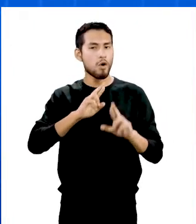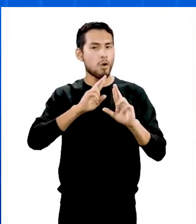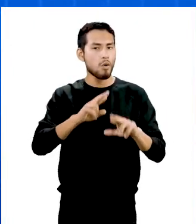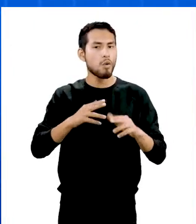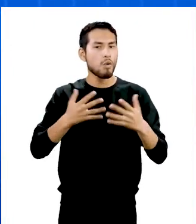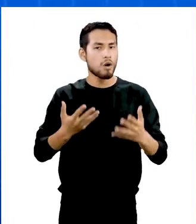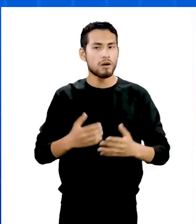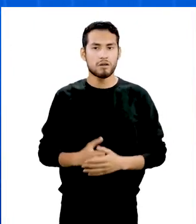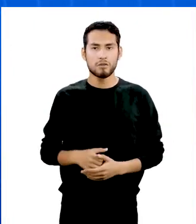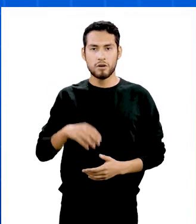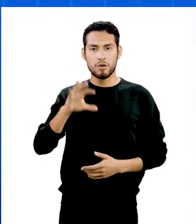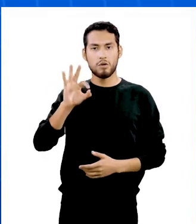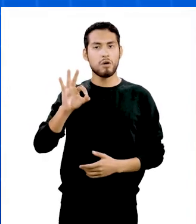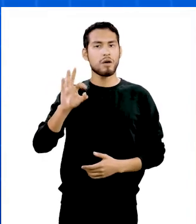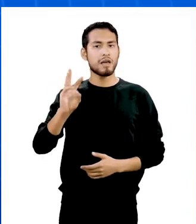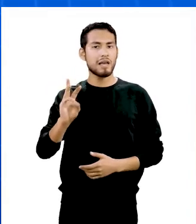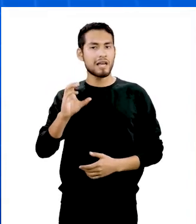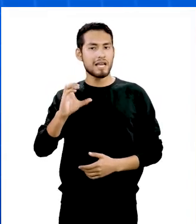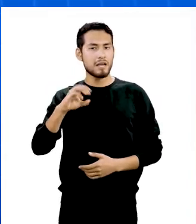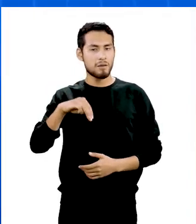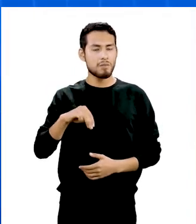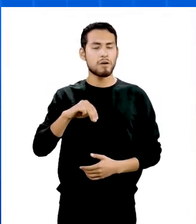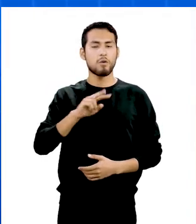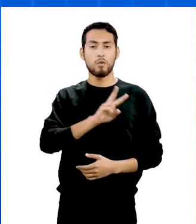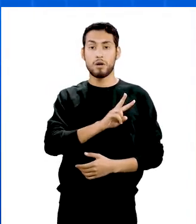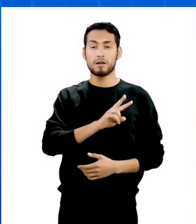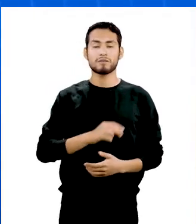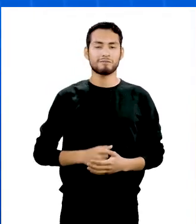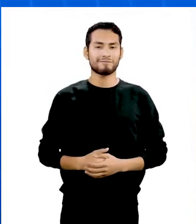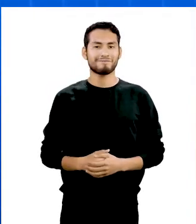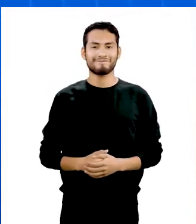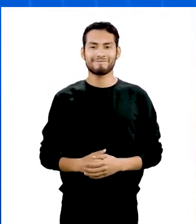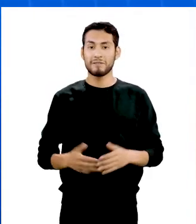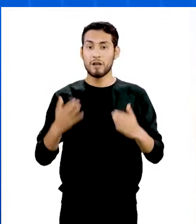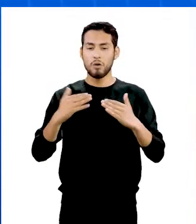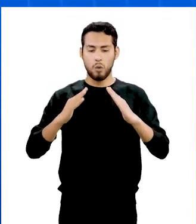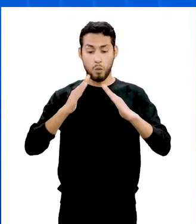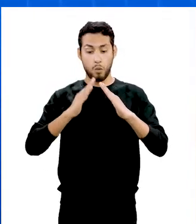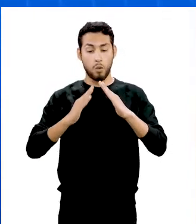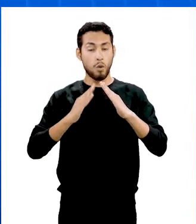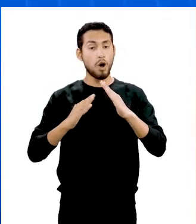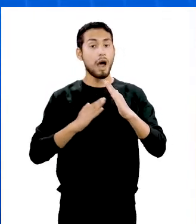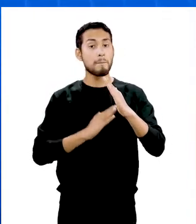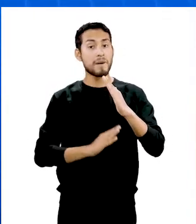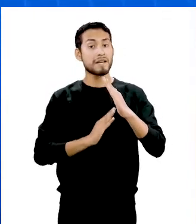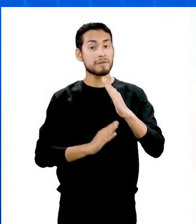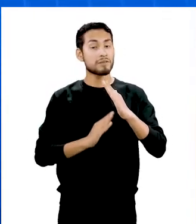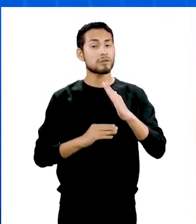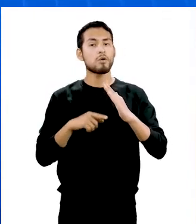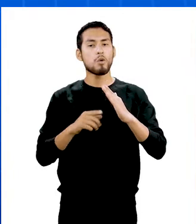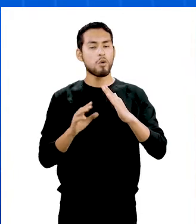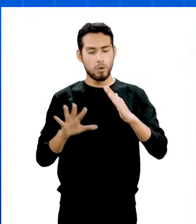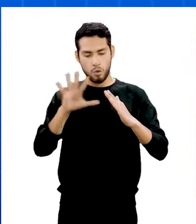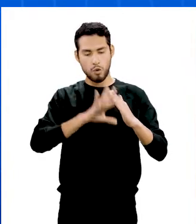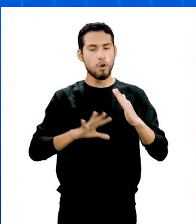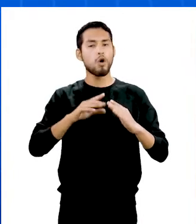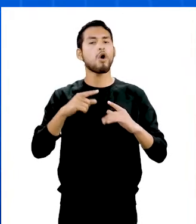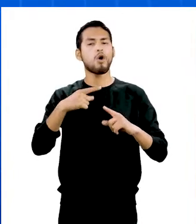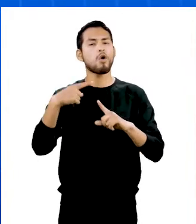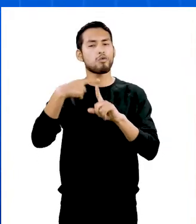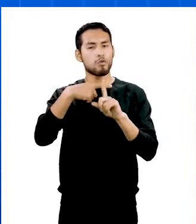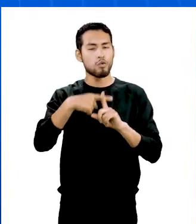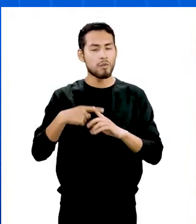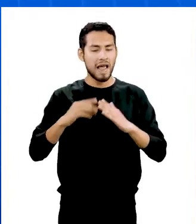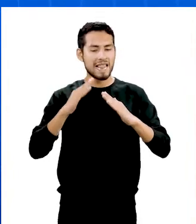como resultado final 96 centímetros cuadrados. En cuanto al perímetro, sumamos los lados. Al